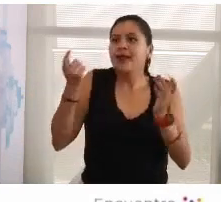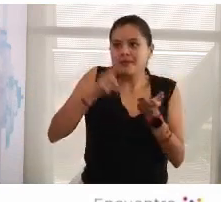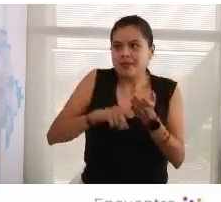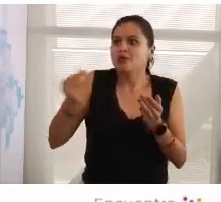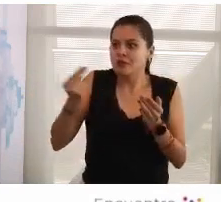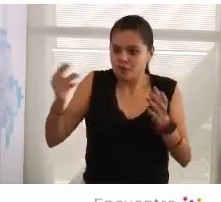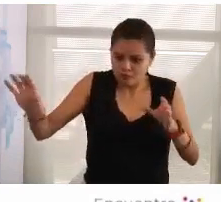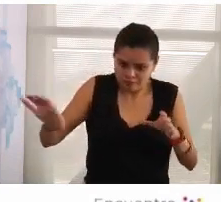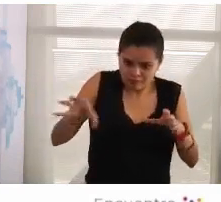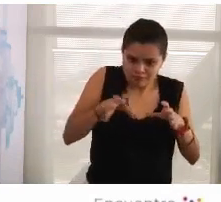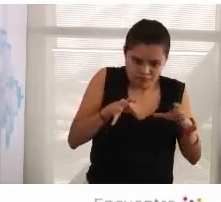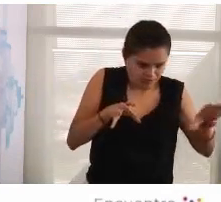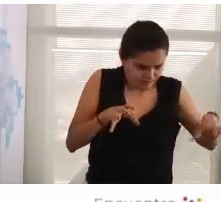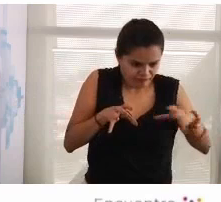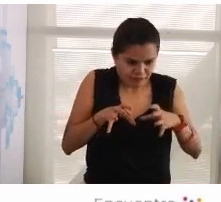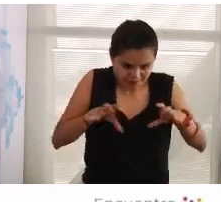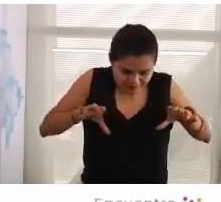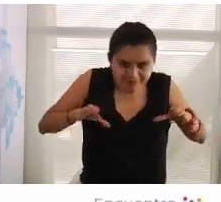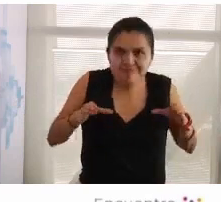Y yo no quiero